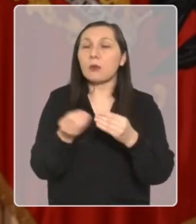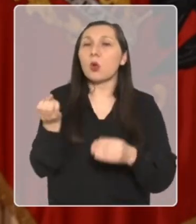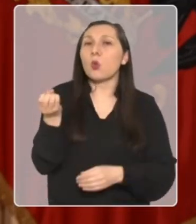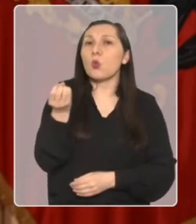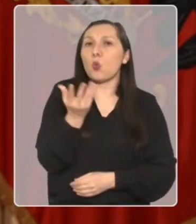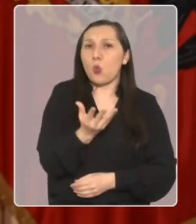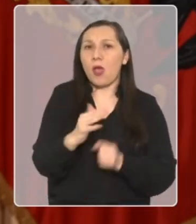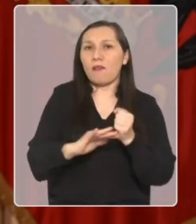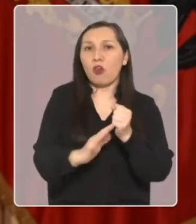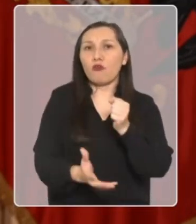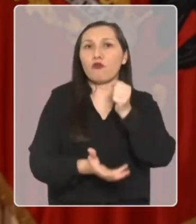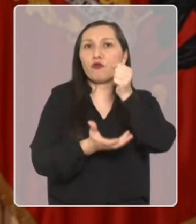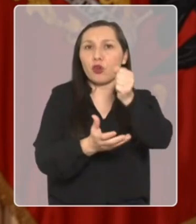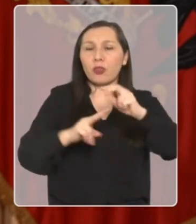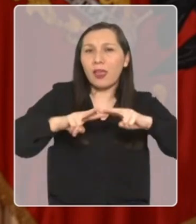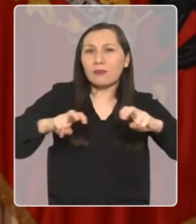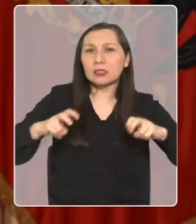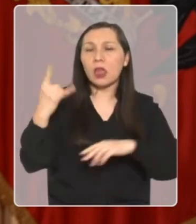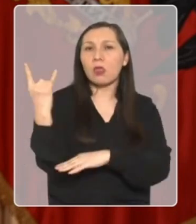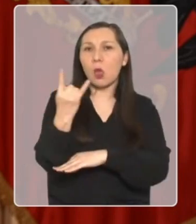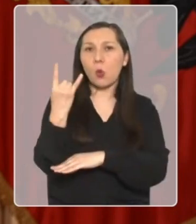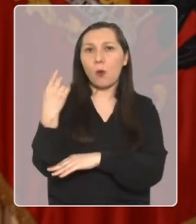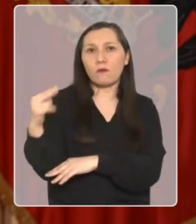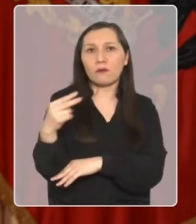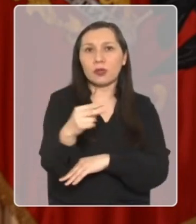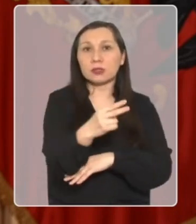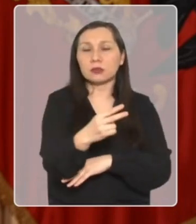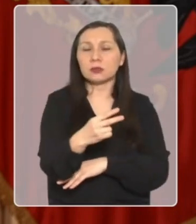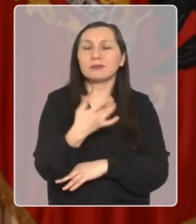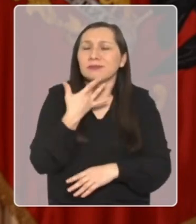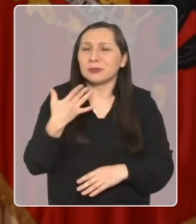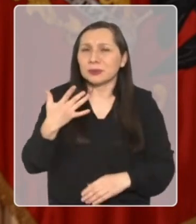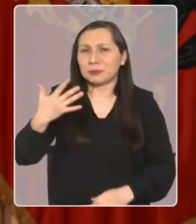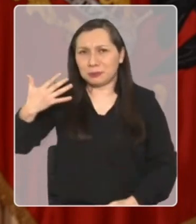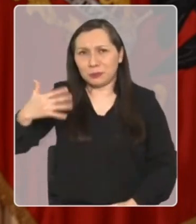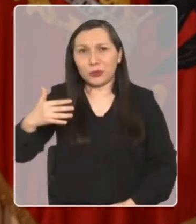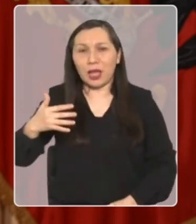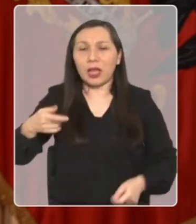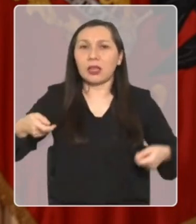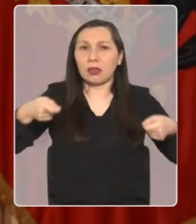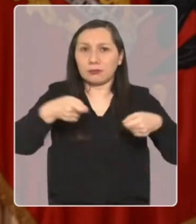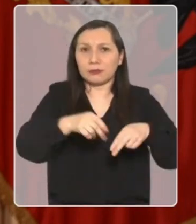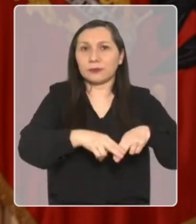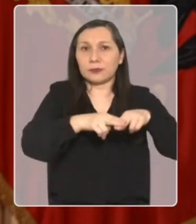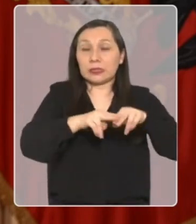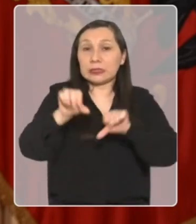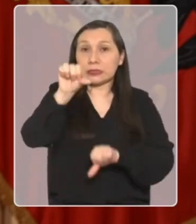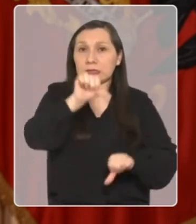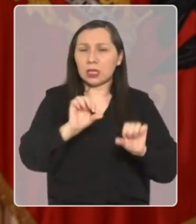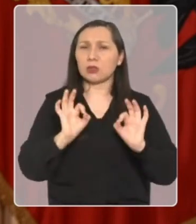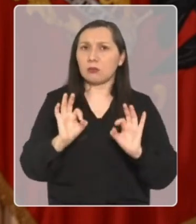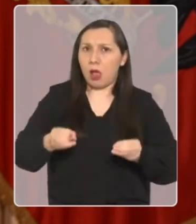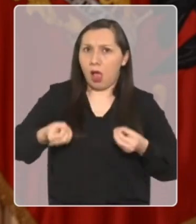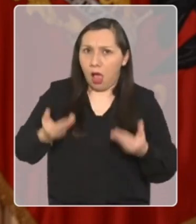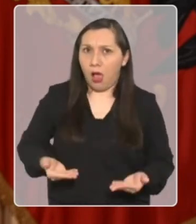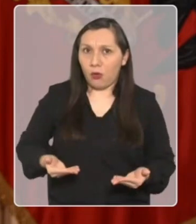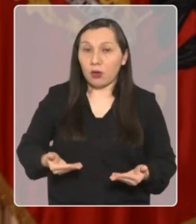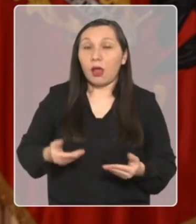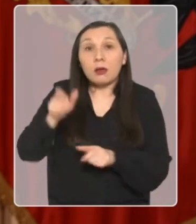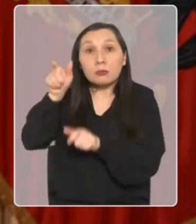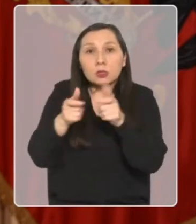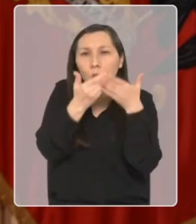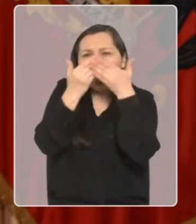Además, crearemos un nuevo fondo de investigación para las universidades. Porque es importante inventir en ciencia de